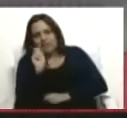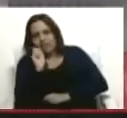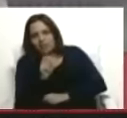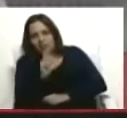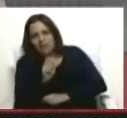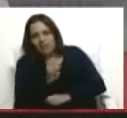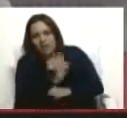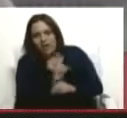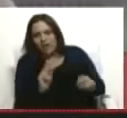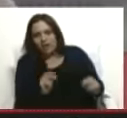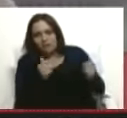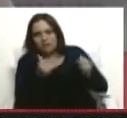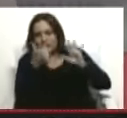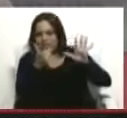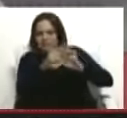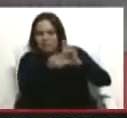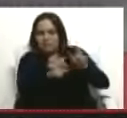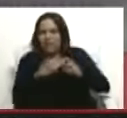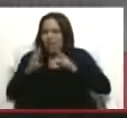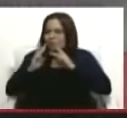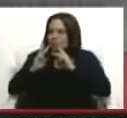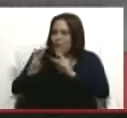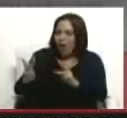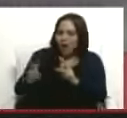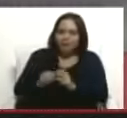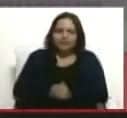Increíble. Llegamos a seis preguntas. ¡Wow! Seis de diez.